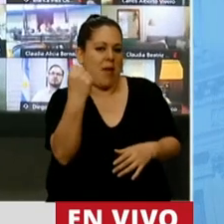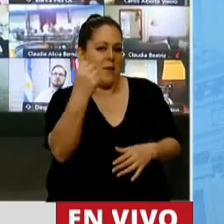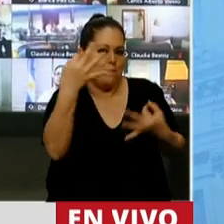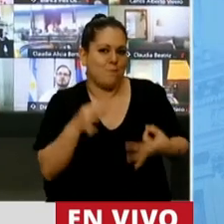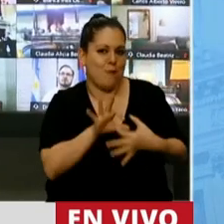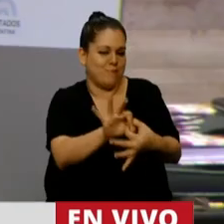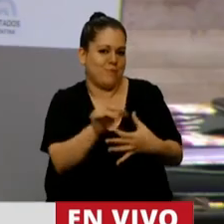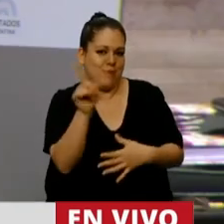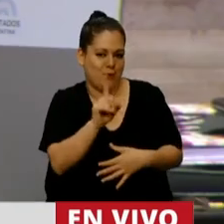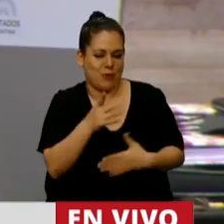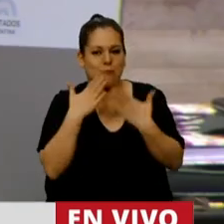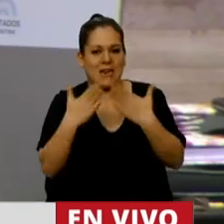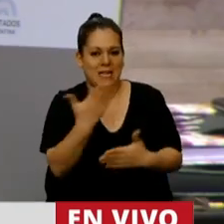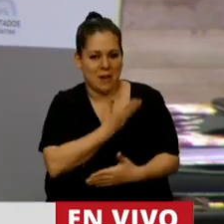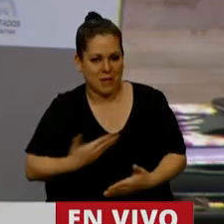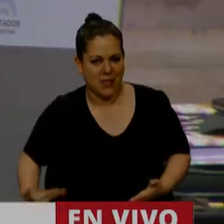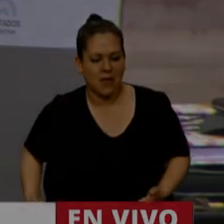Nada más. Muchas gracias, Presidente.